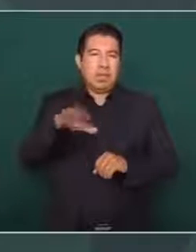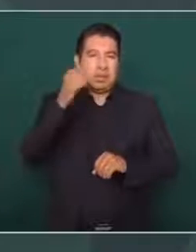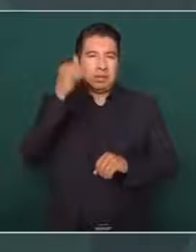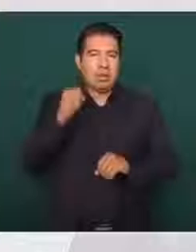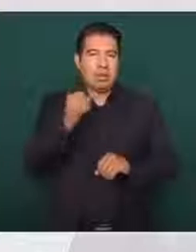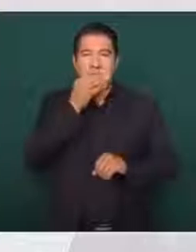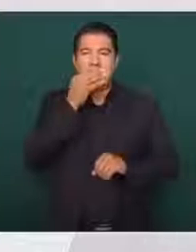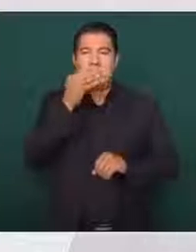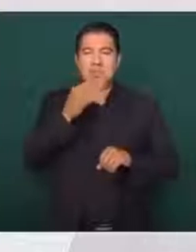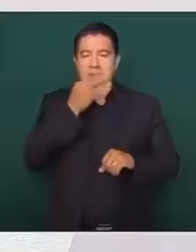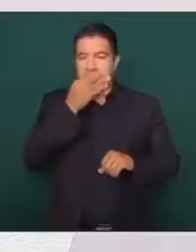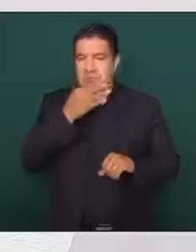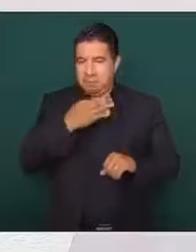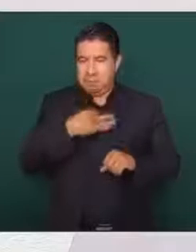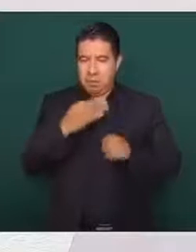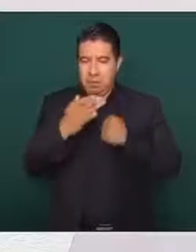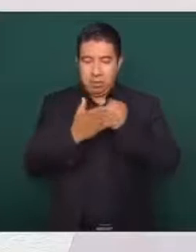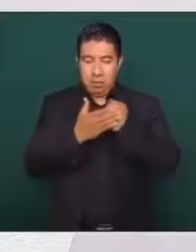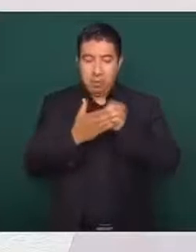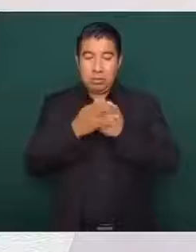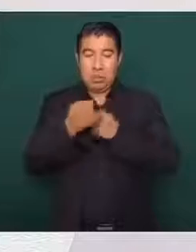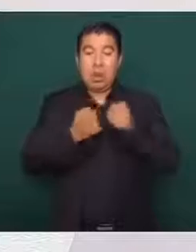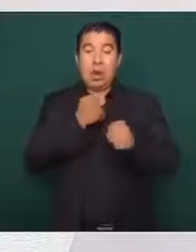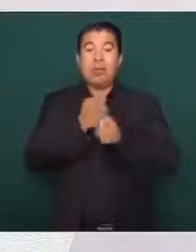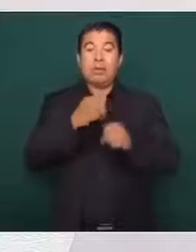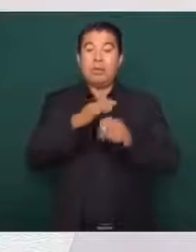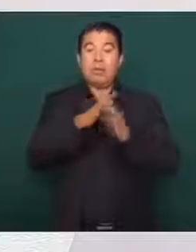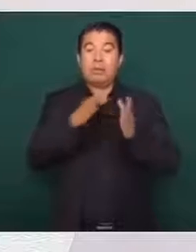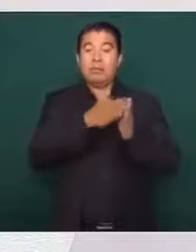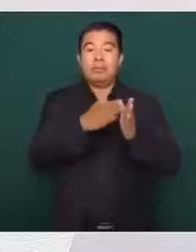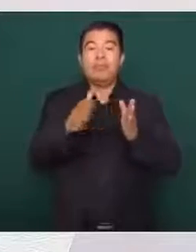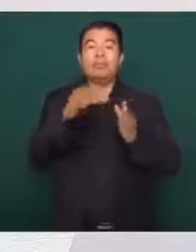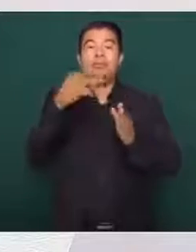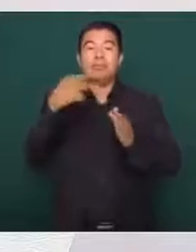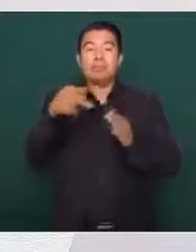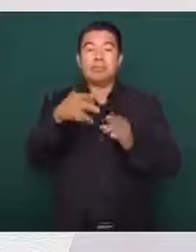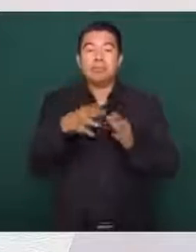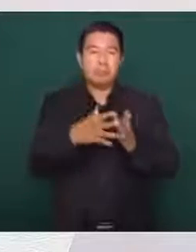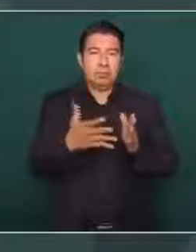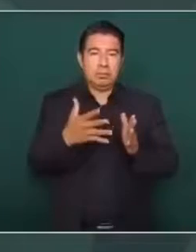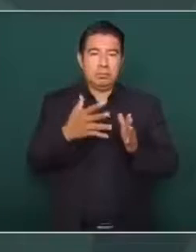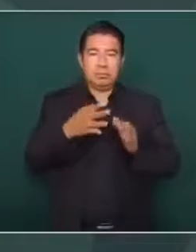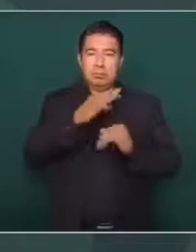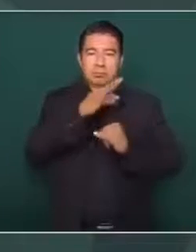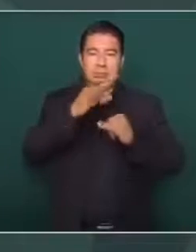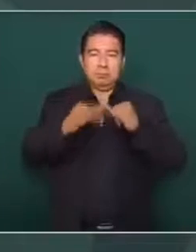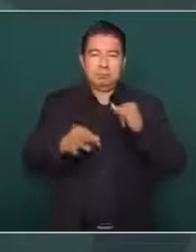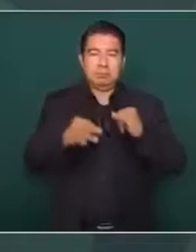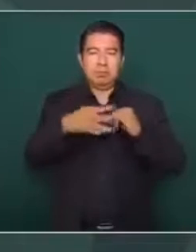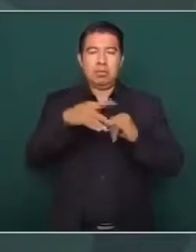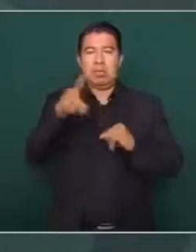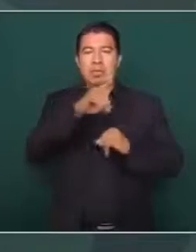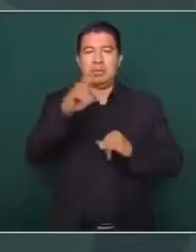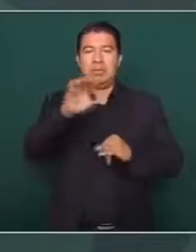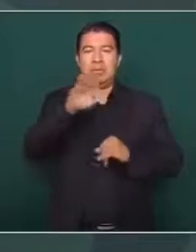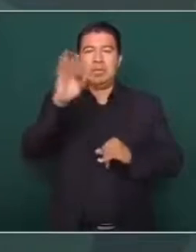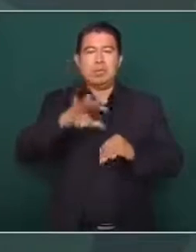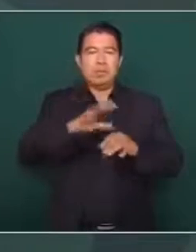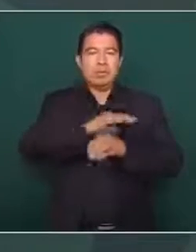termina el año próximo ya con el 100 por ciento,